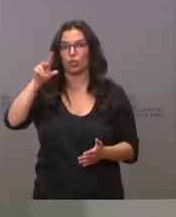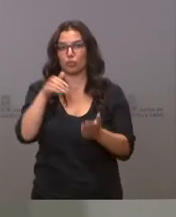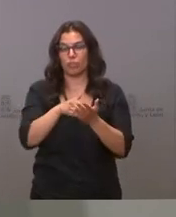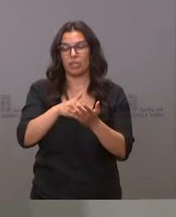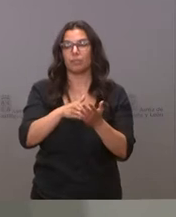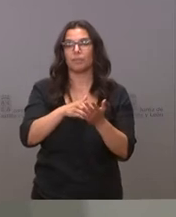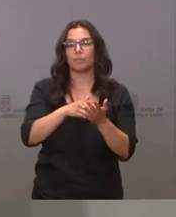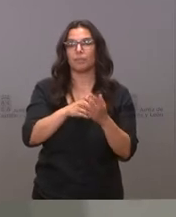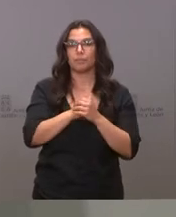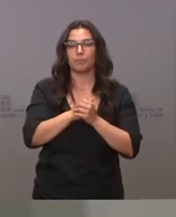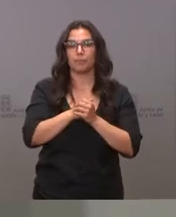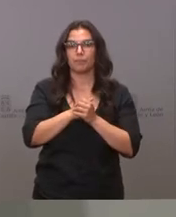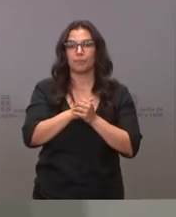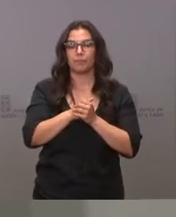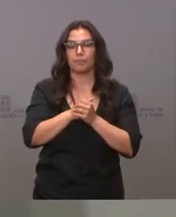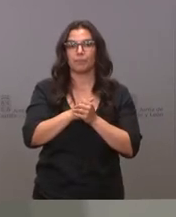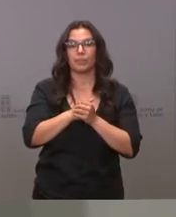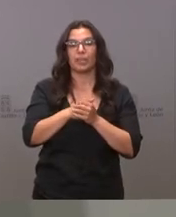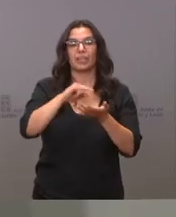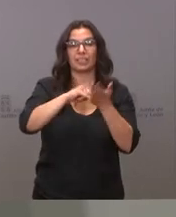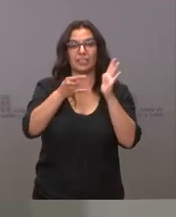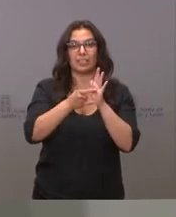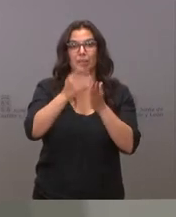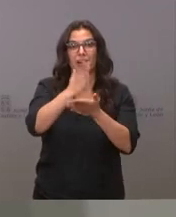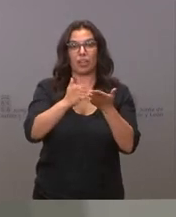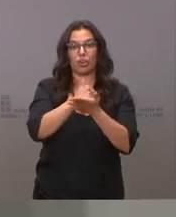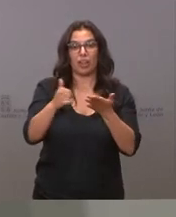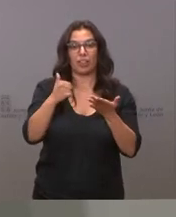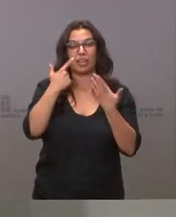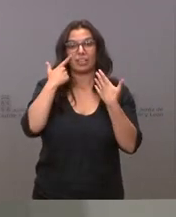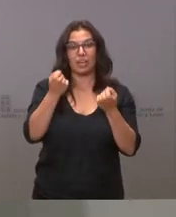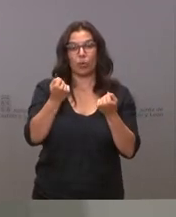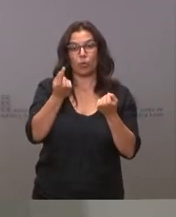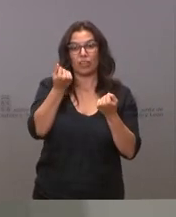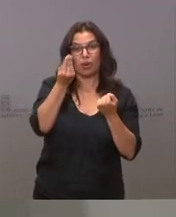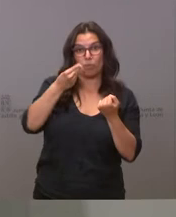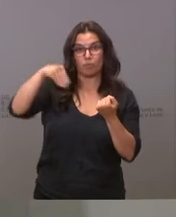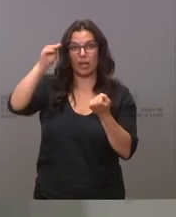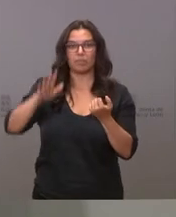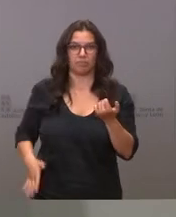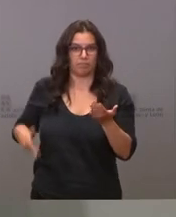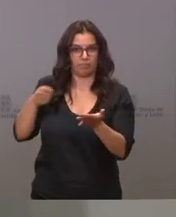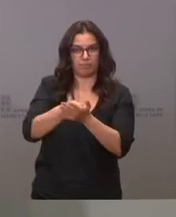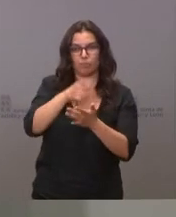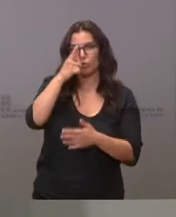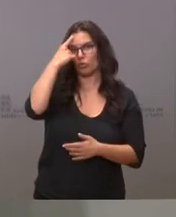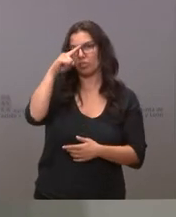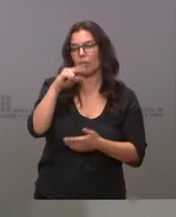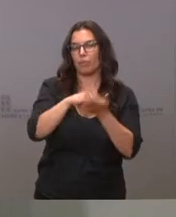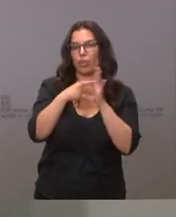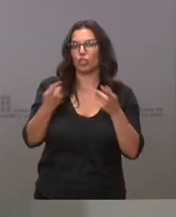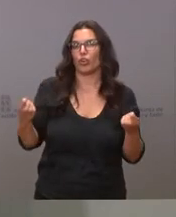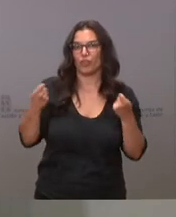asumiendo en el Sistema Regional de Salud esta diferencia, porque saben que se trata de un proyecto cofinanciado